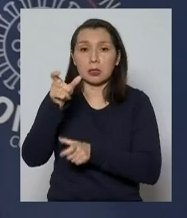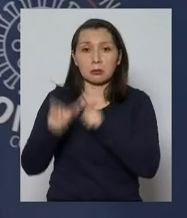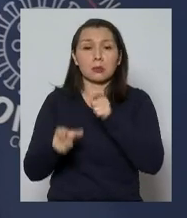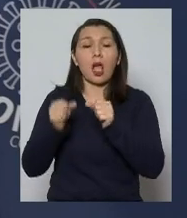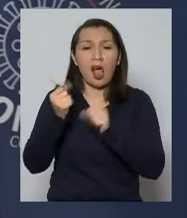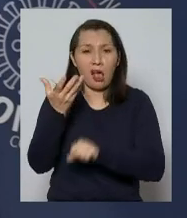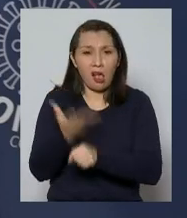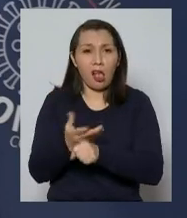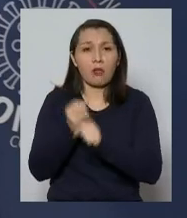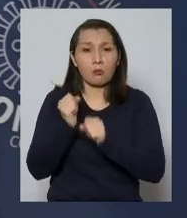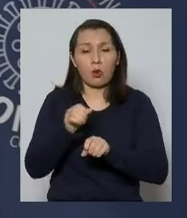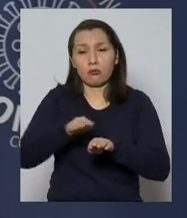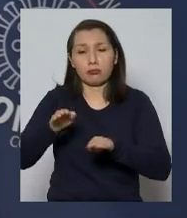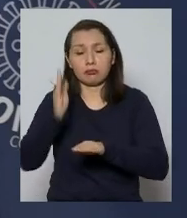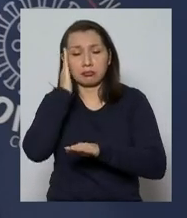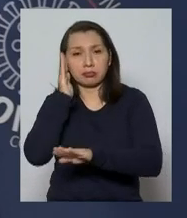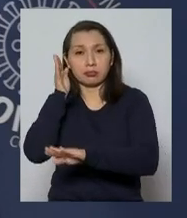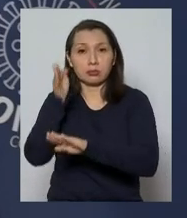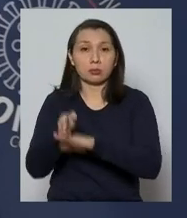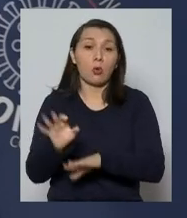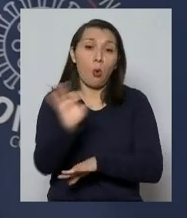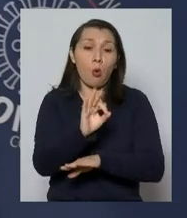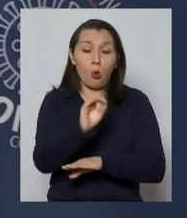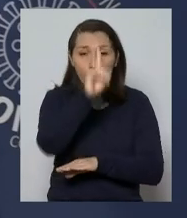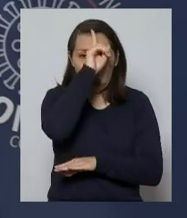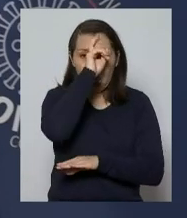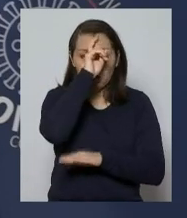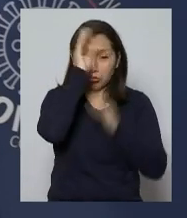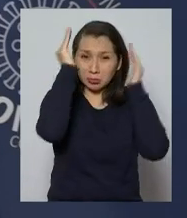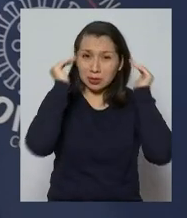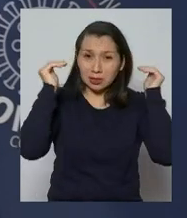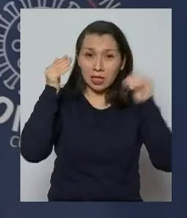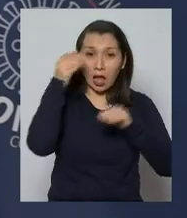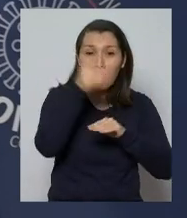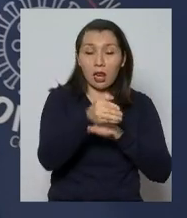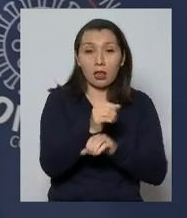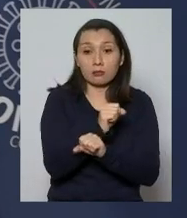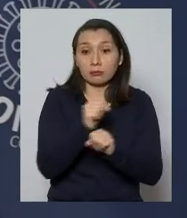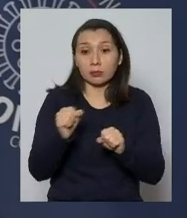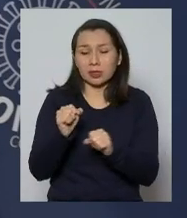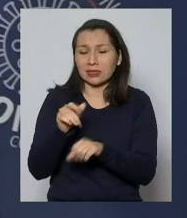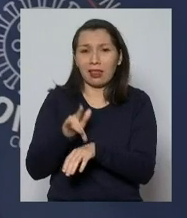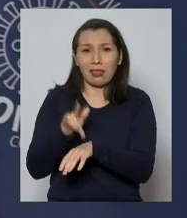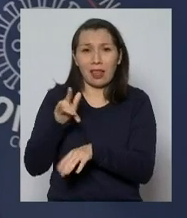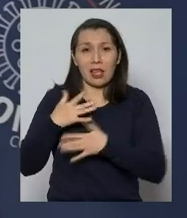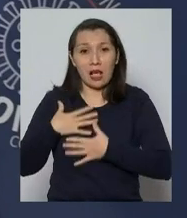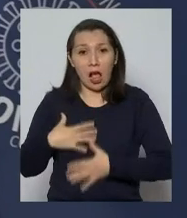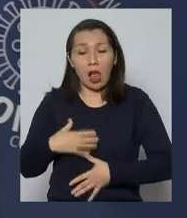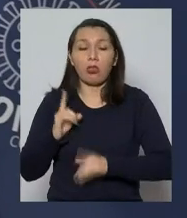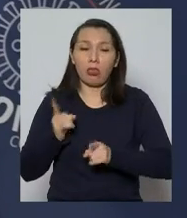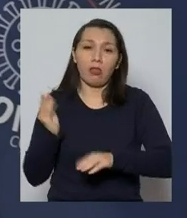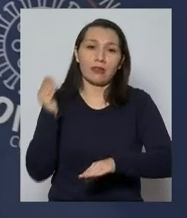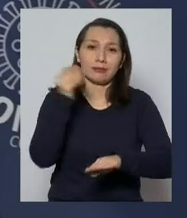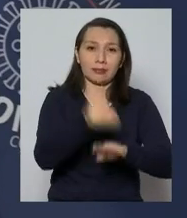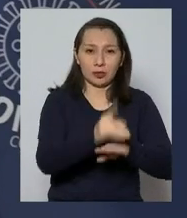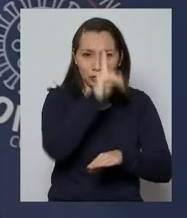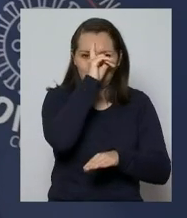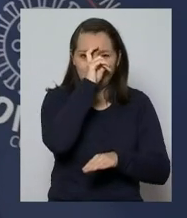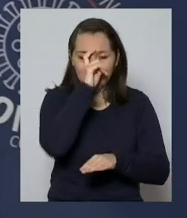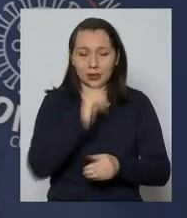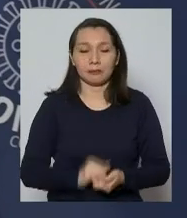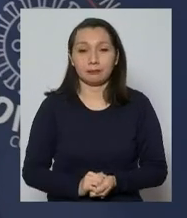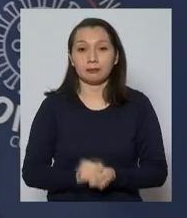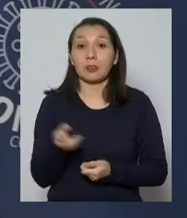significativa, o en un recinto hospitalario cuando así la situación clínica lo amerite. Hago